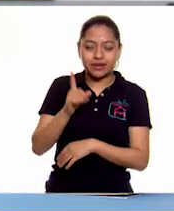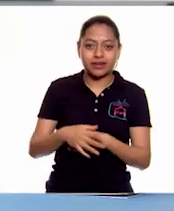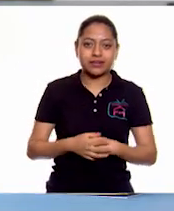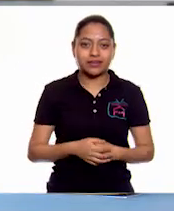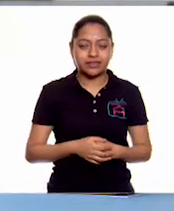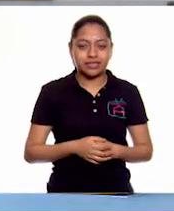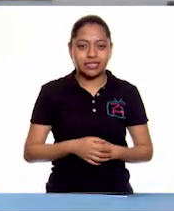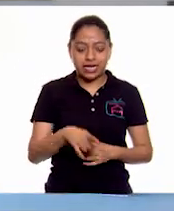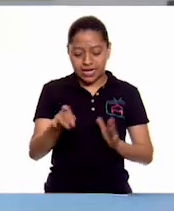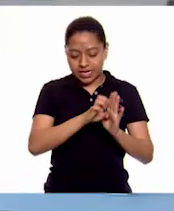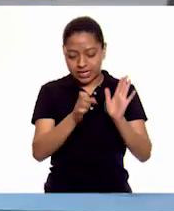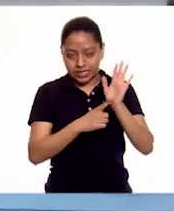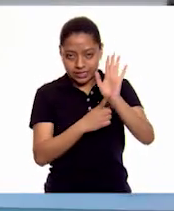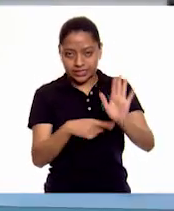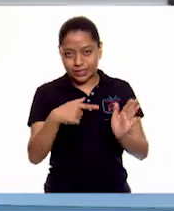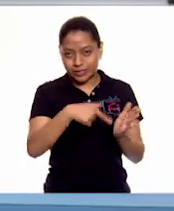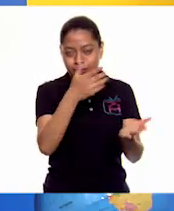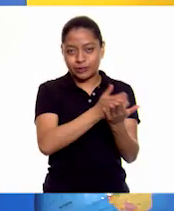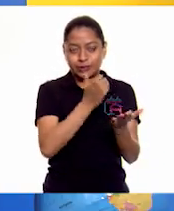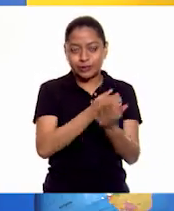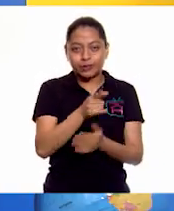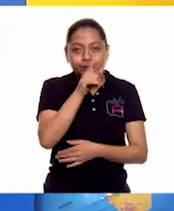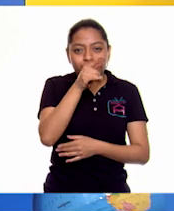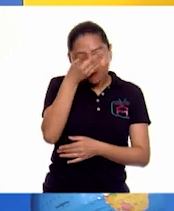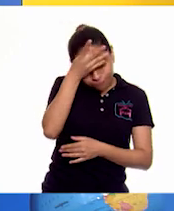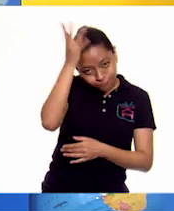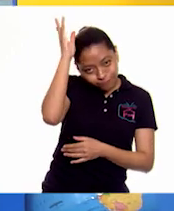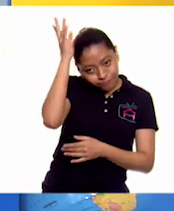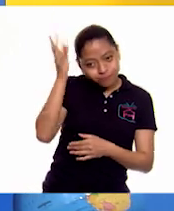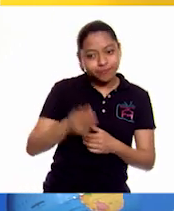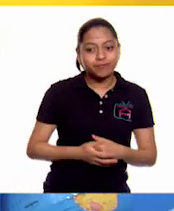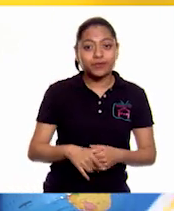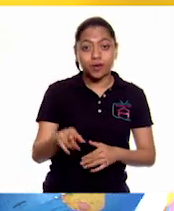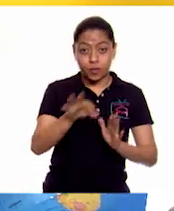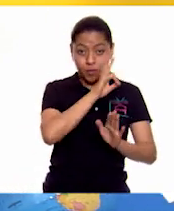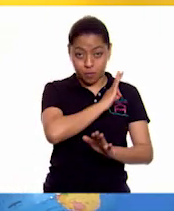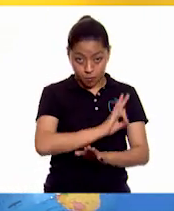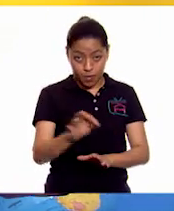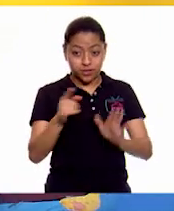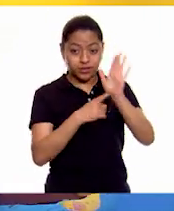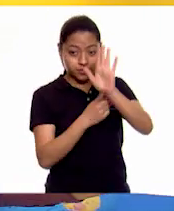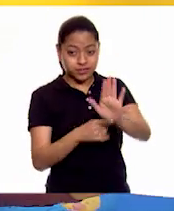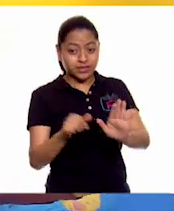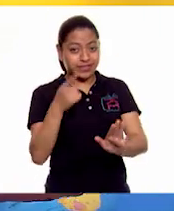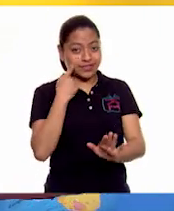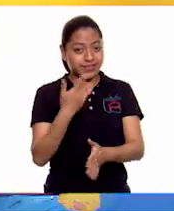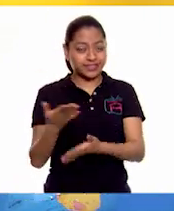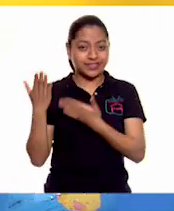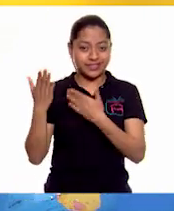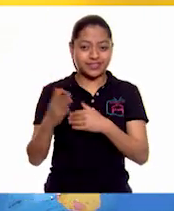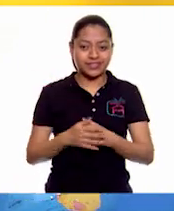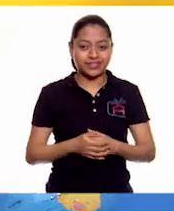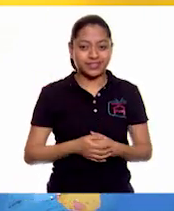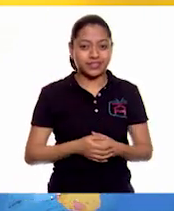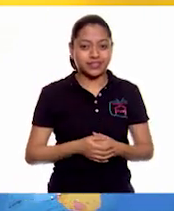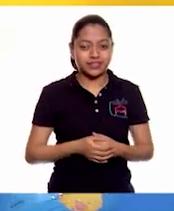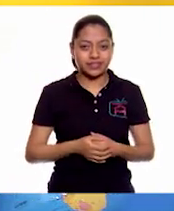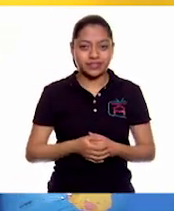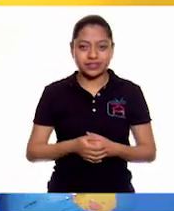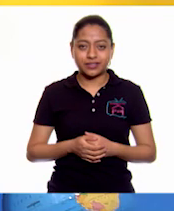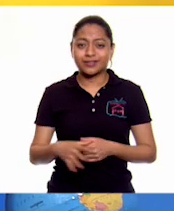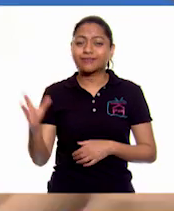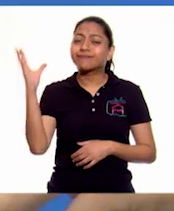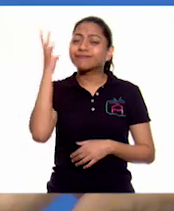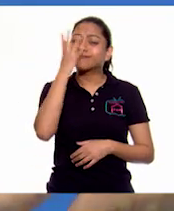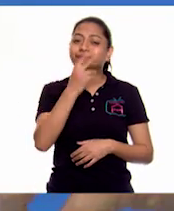de ejemplo, en mi libreta. Ah, muy bien, ¿lo mostramos? Sí. Su gallito de Ale. Miren como quedó tan